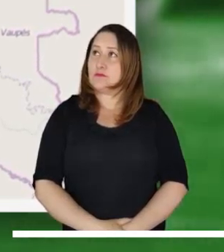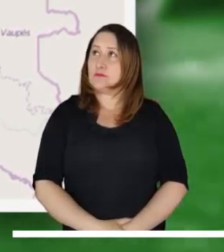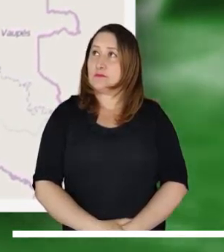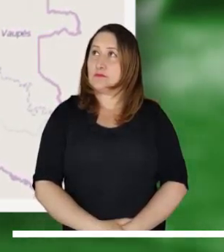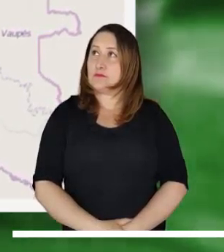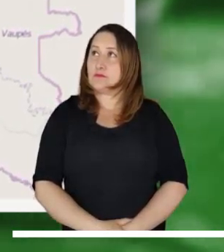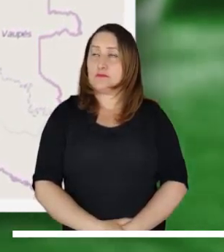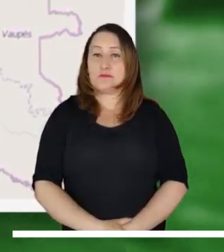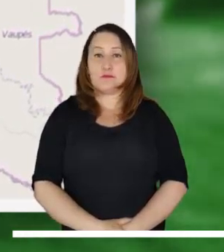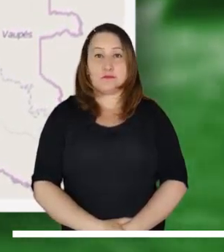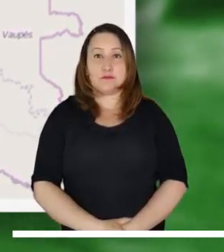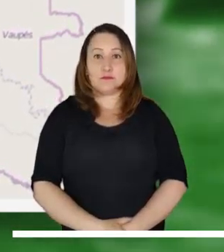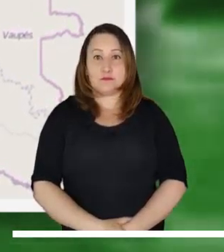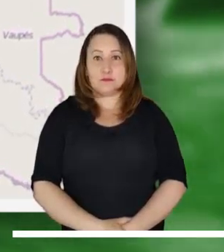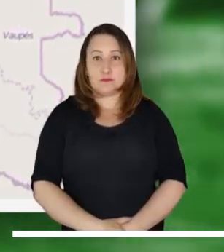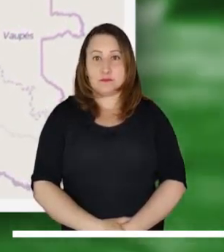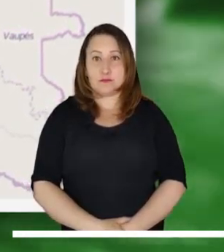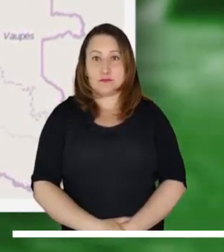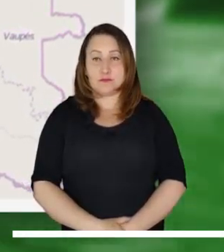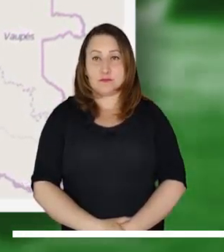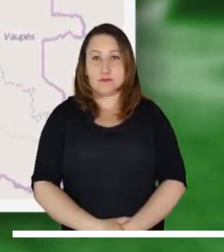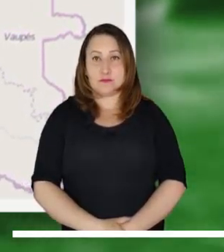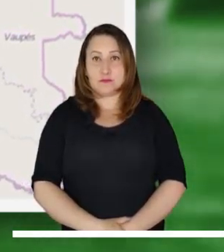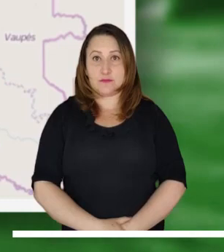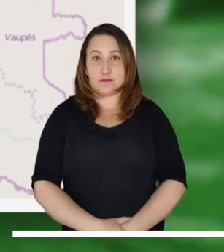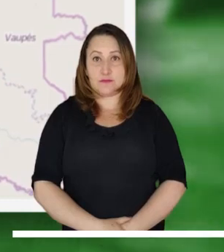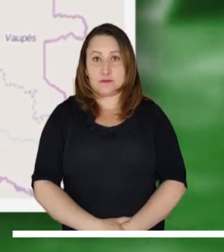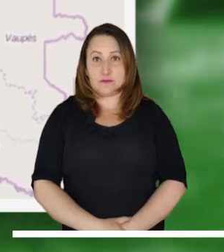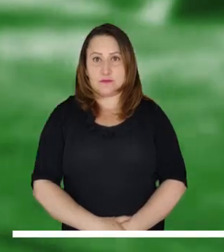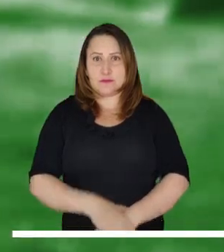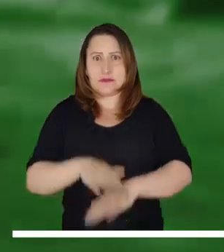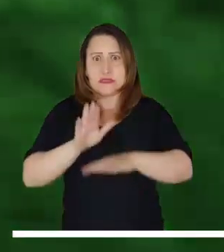el casco urbano de Sabana Larga y Monterrey en Casanar.